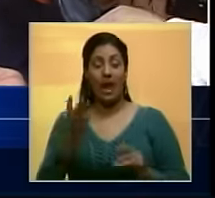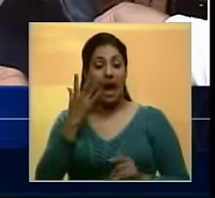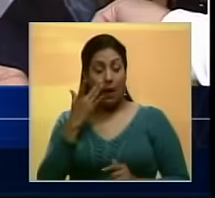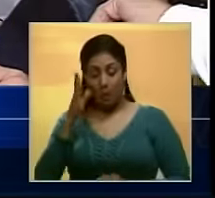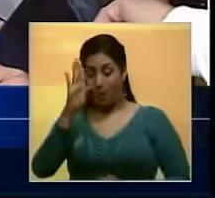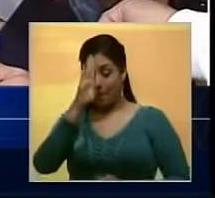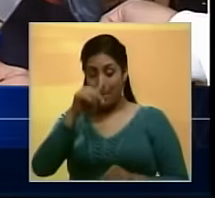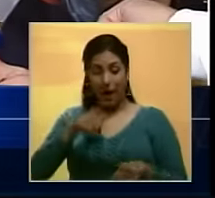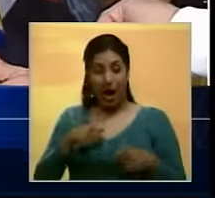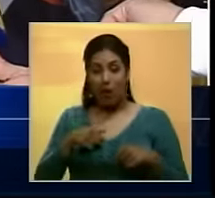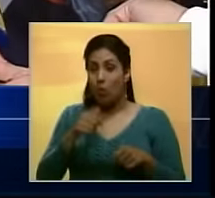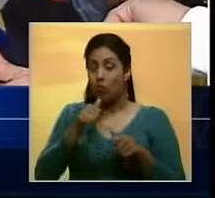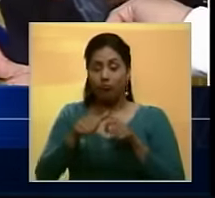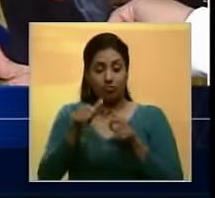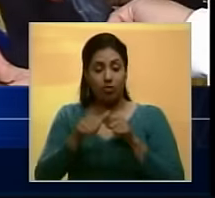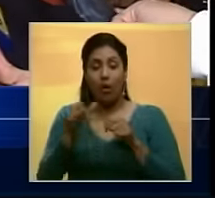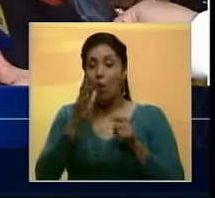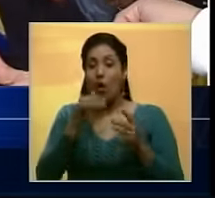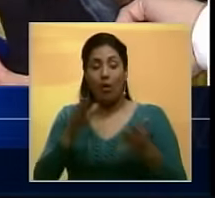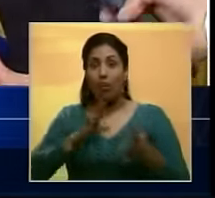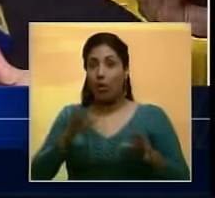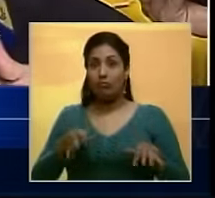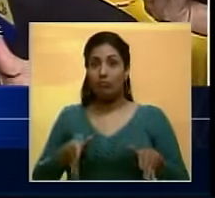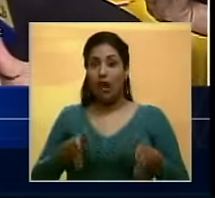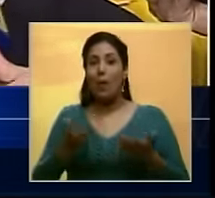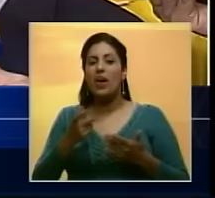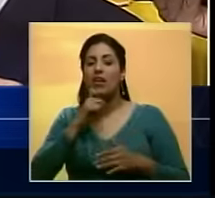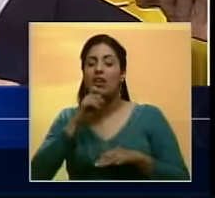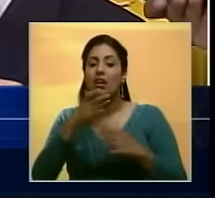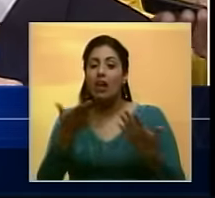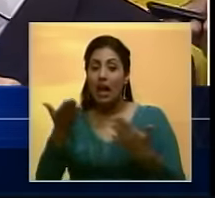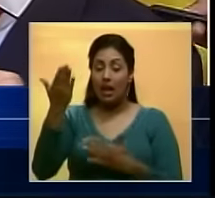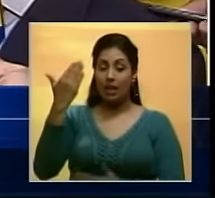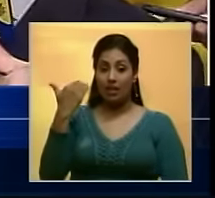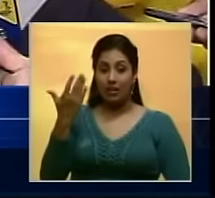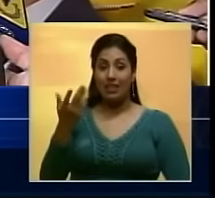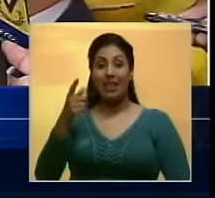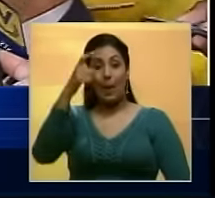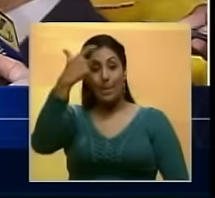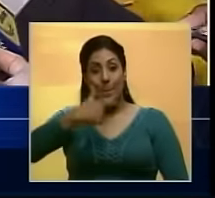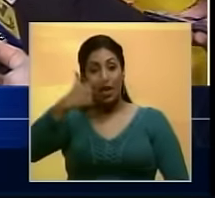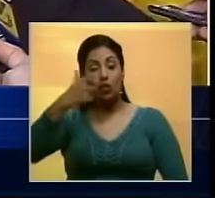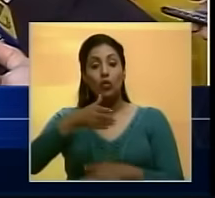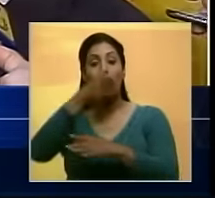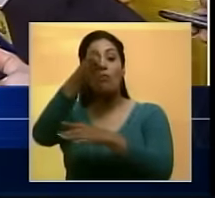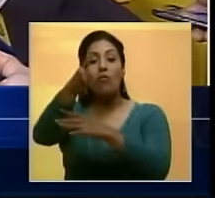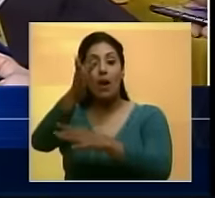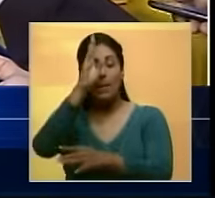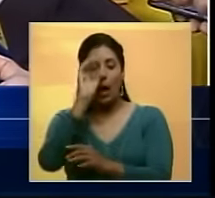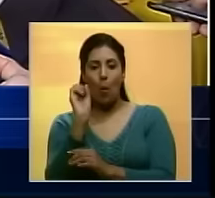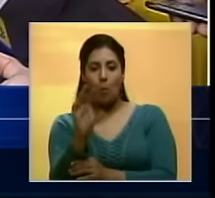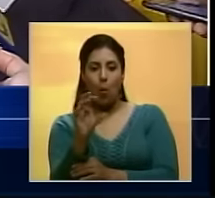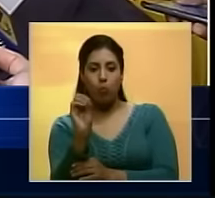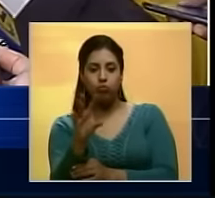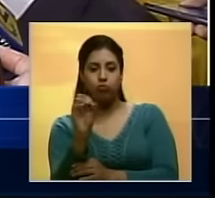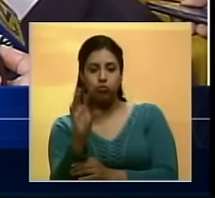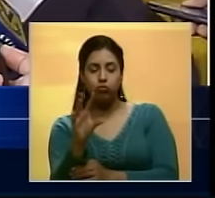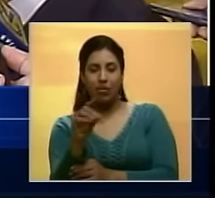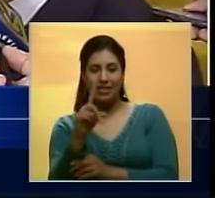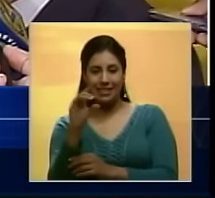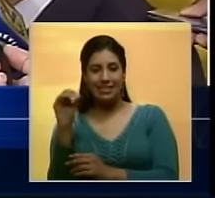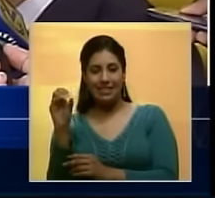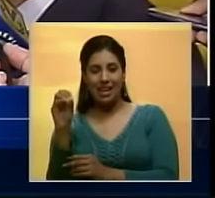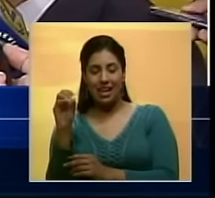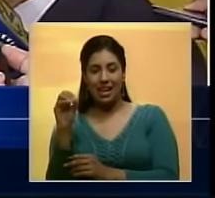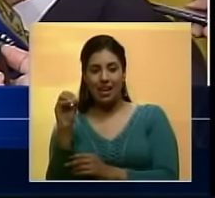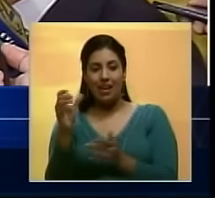los bancos no dispensan los billetes Porque no tienen los billetes ¿Por qué fue lo que sucedió? La gente fue a los bancos a depositar sus billetes Los billetes